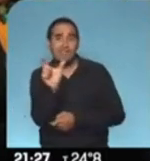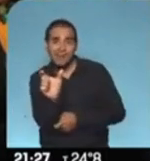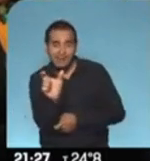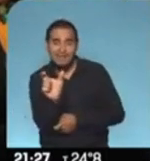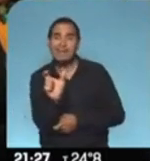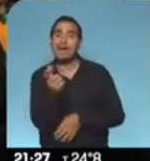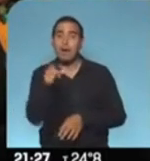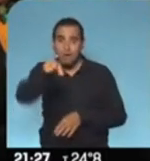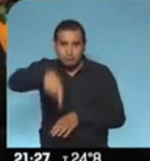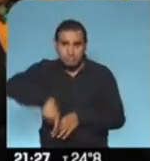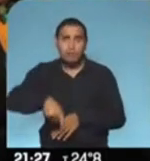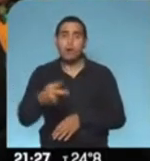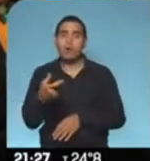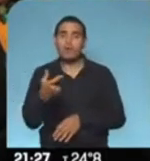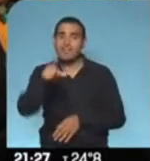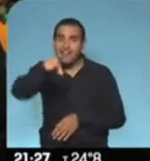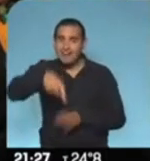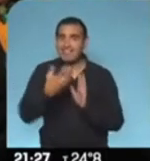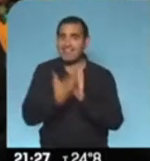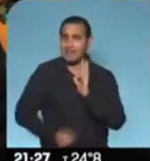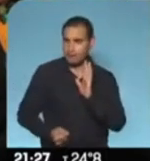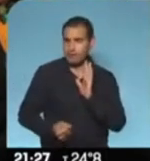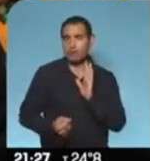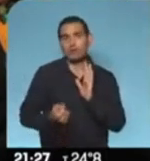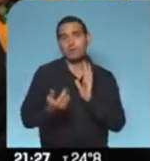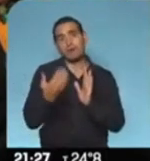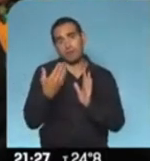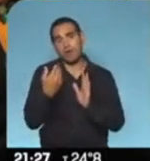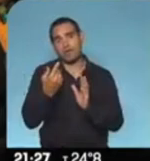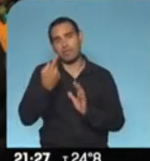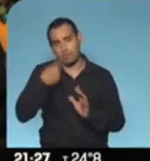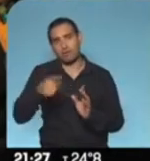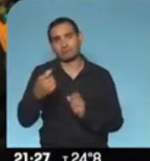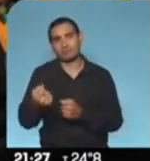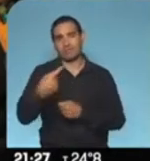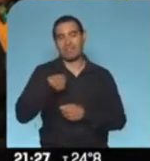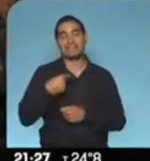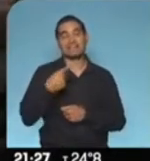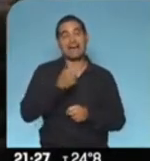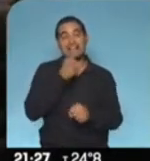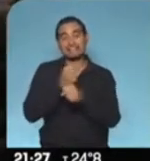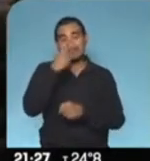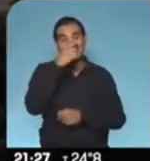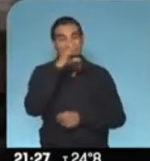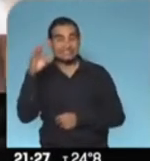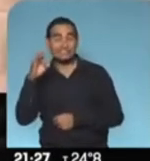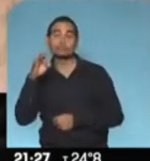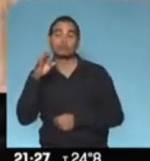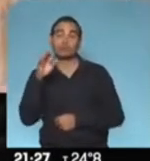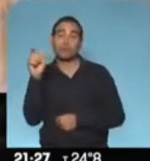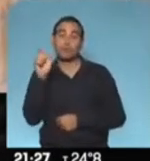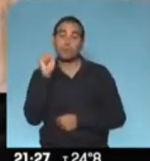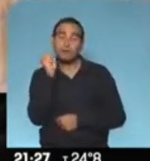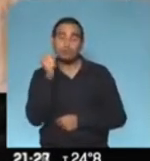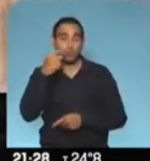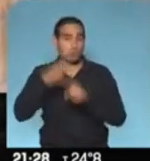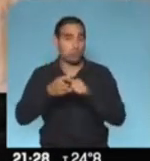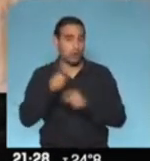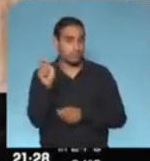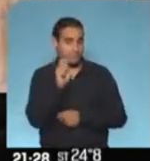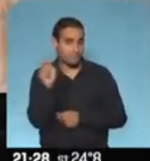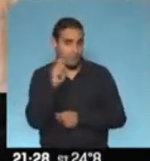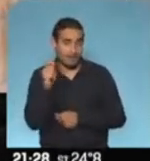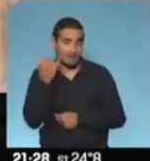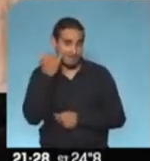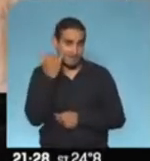debe usar la tarjeta de débito. ¿Para qué? Para obtener la devolución de hasta 700 pesos al mes, que fue una disposición